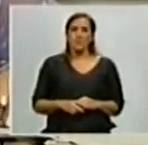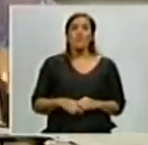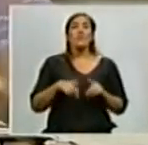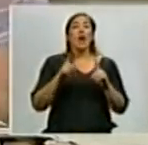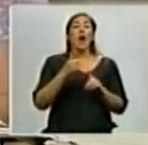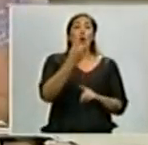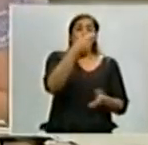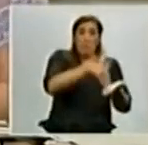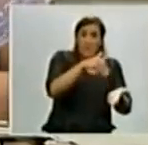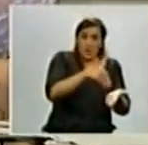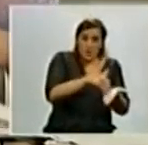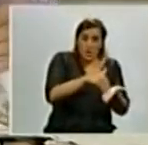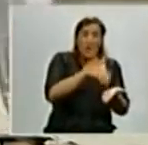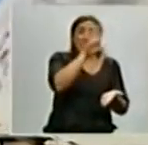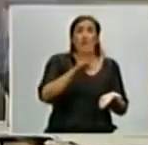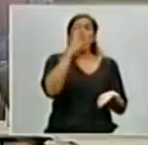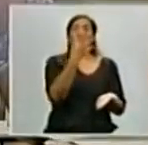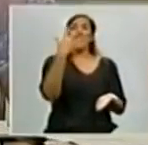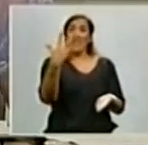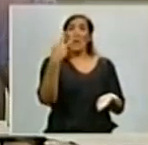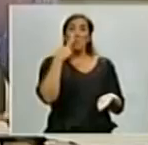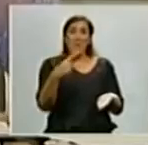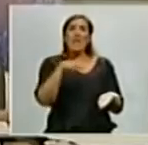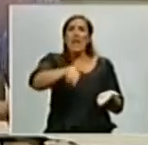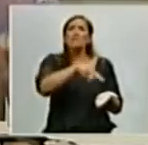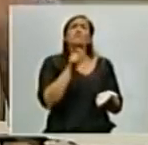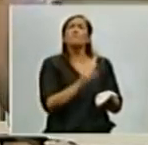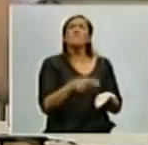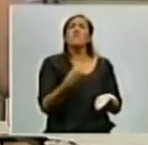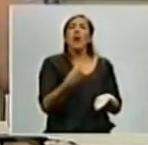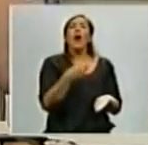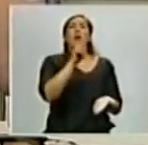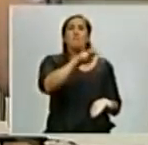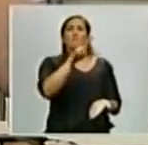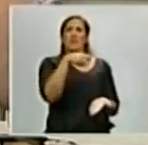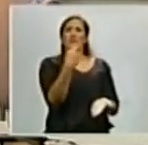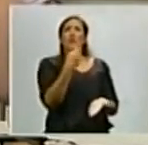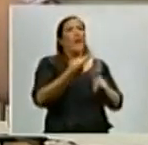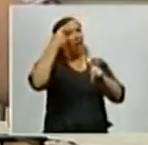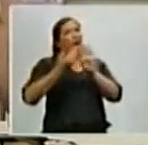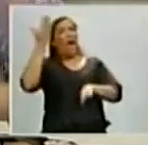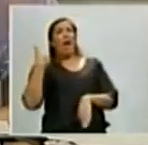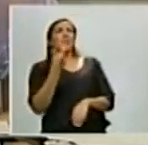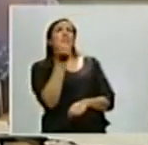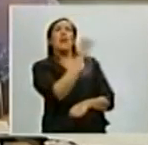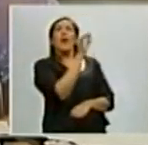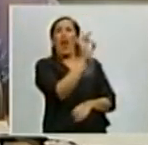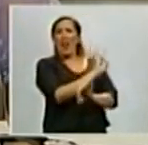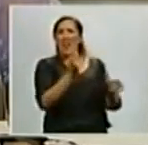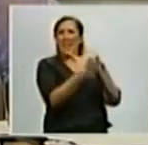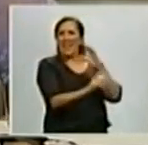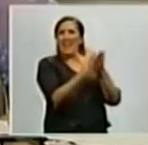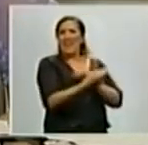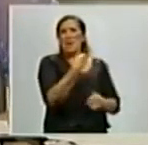.543.000, se trata de pensiones no contributivas. La medida implica